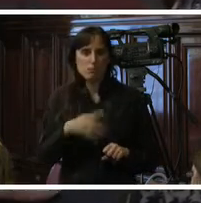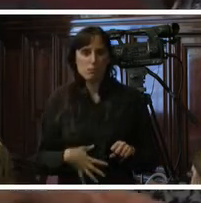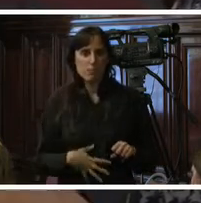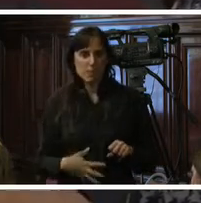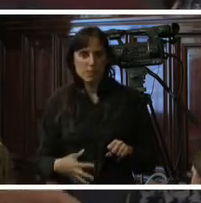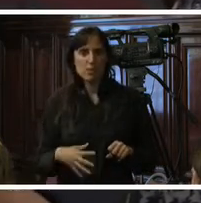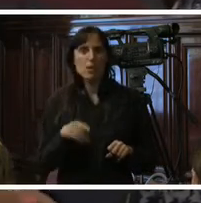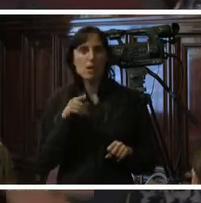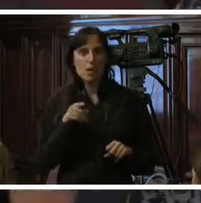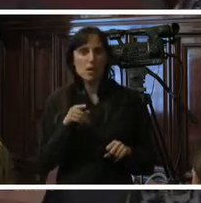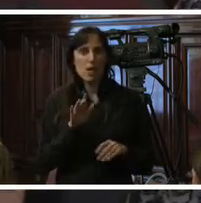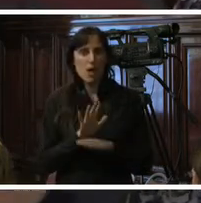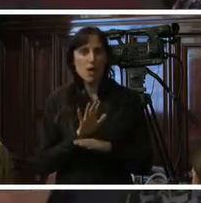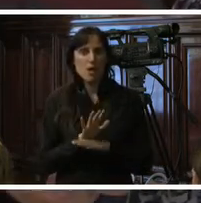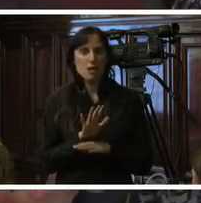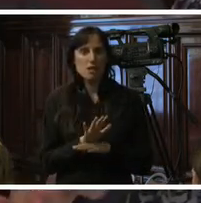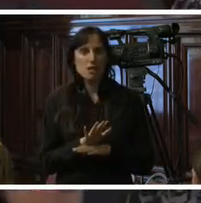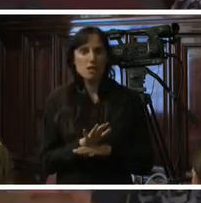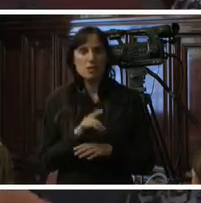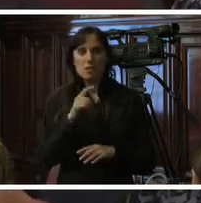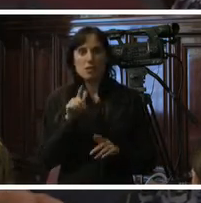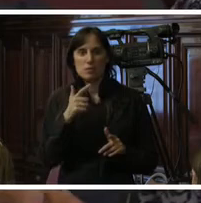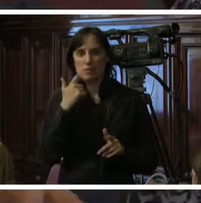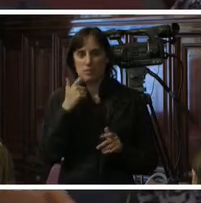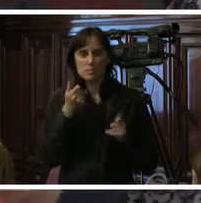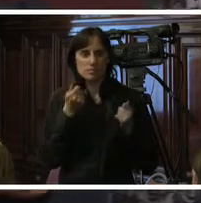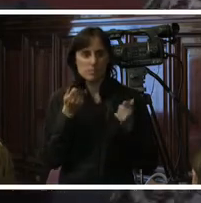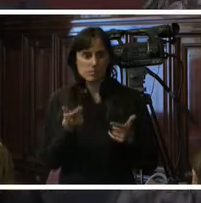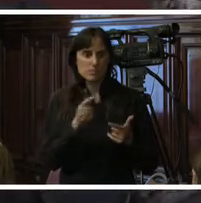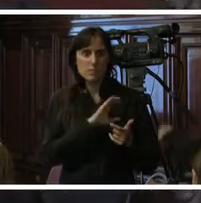de estas características no es cumplido por el Estado ¿no?